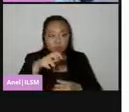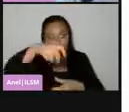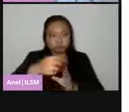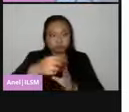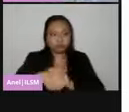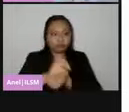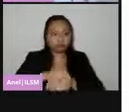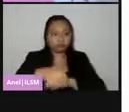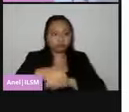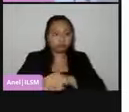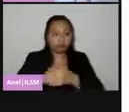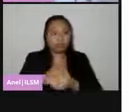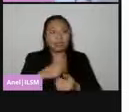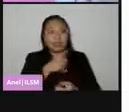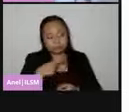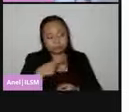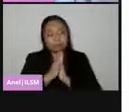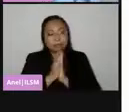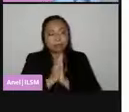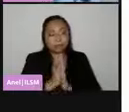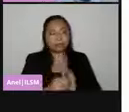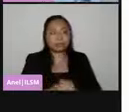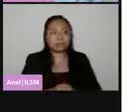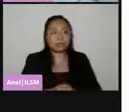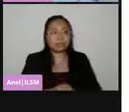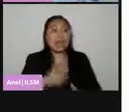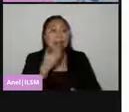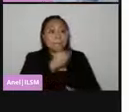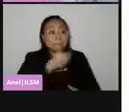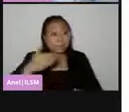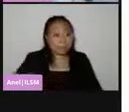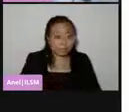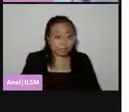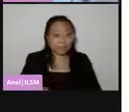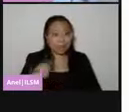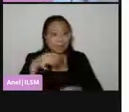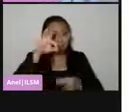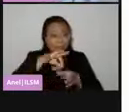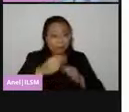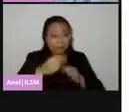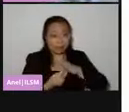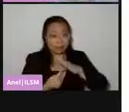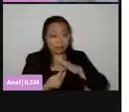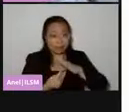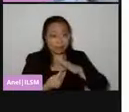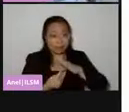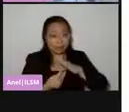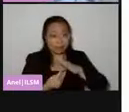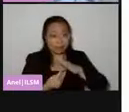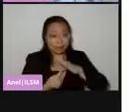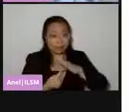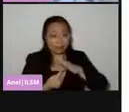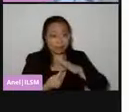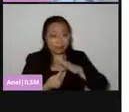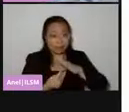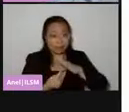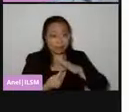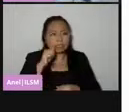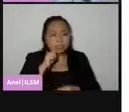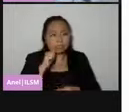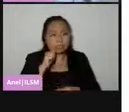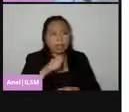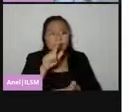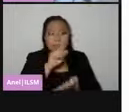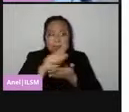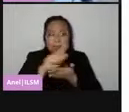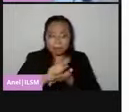La o el presidente de la casilla va a designar turnos para que las y los funcionarios realicen durante toda la jornada electoral la